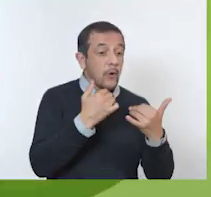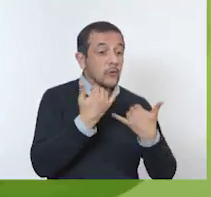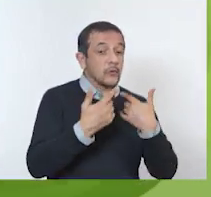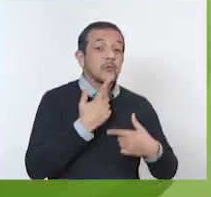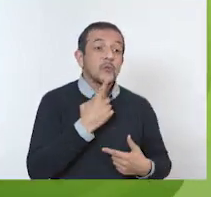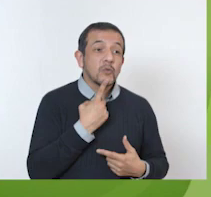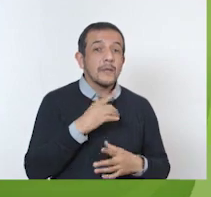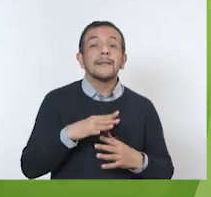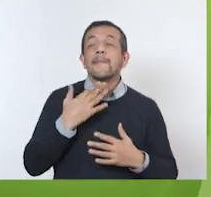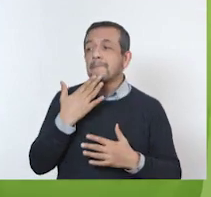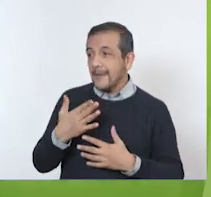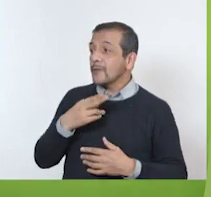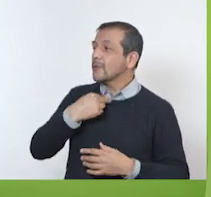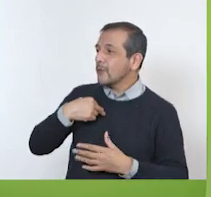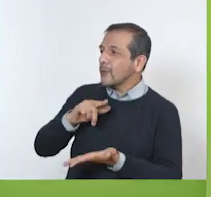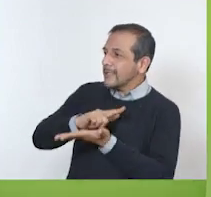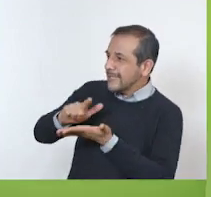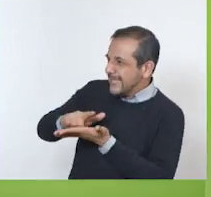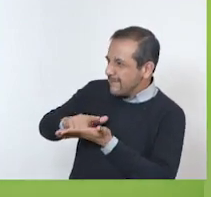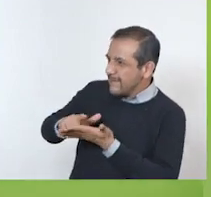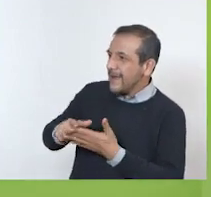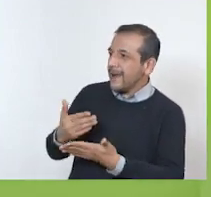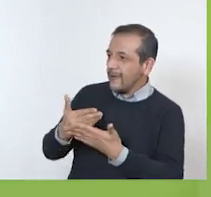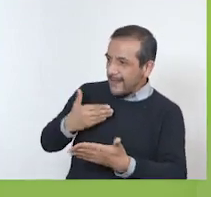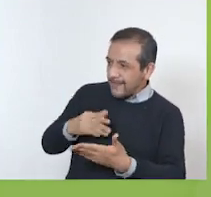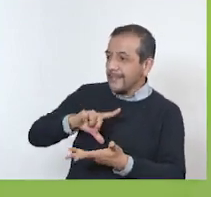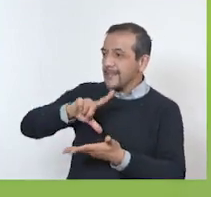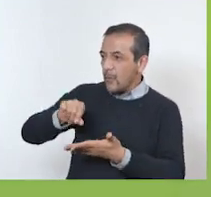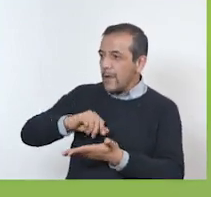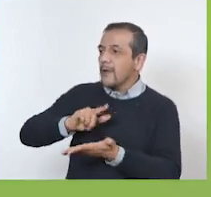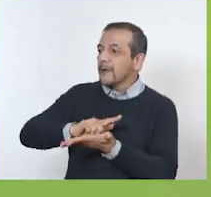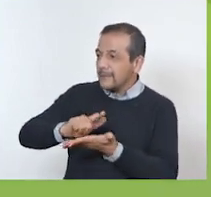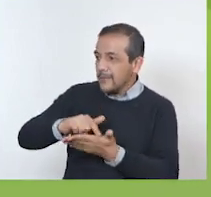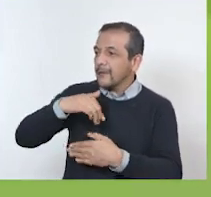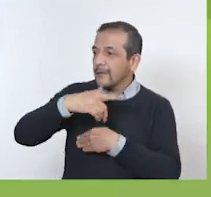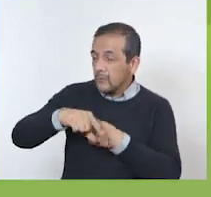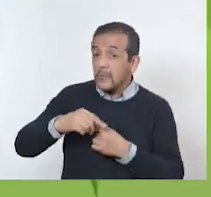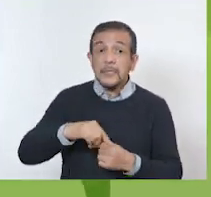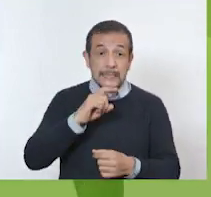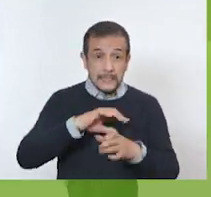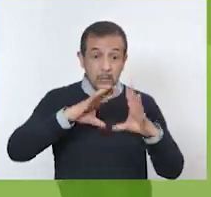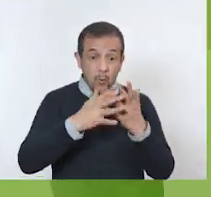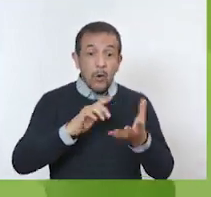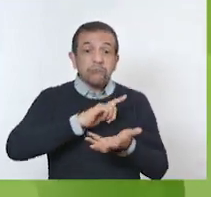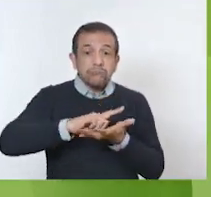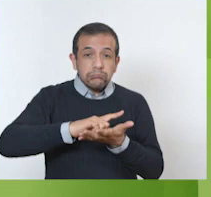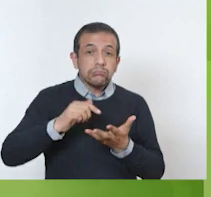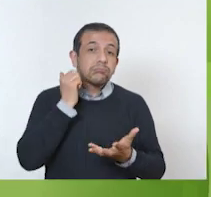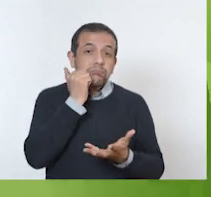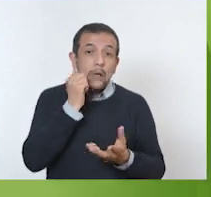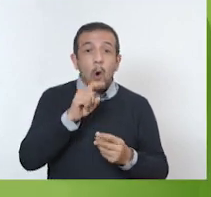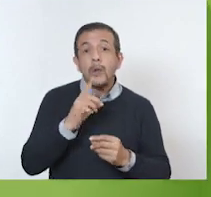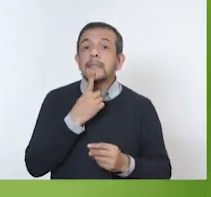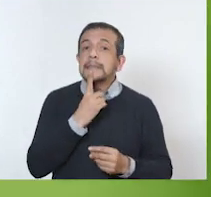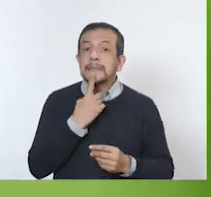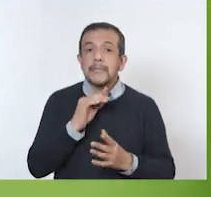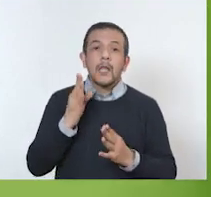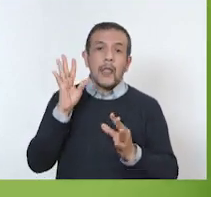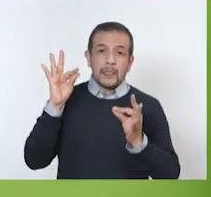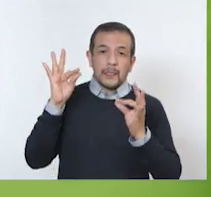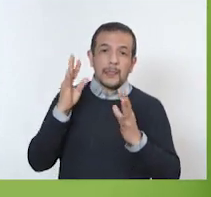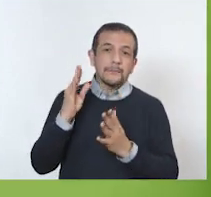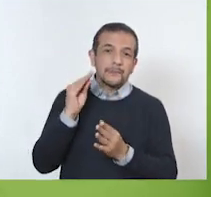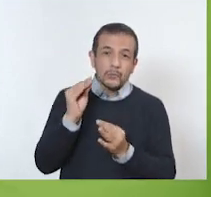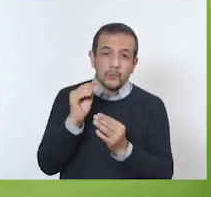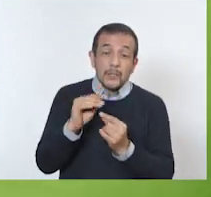y después de usarlo. Claro, si es una pelota, podemos lavarlo con agua y con jabón. O si es una muñeca, podemos usar una toallita